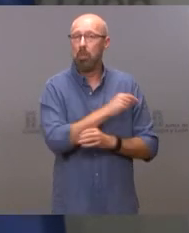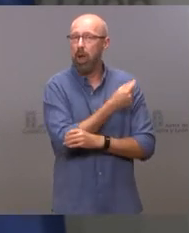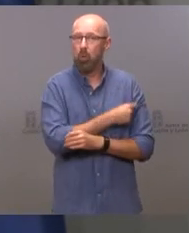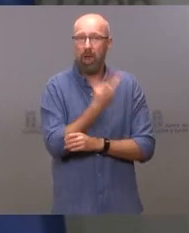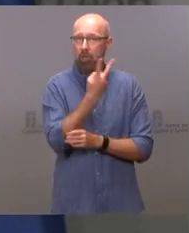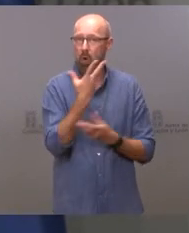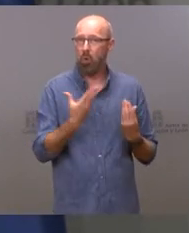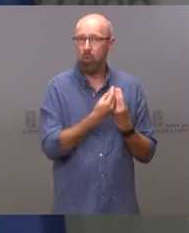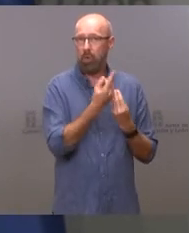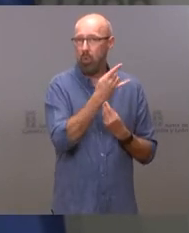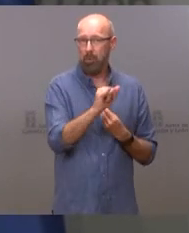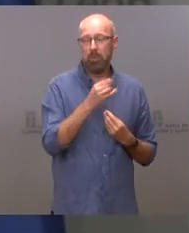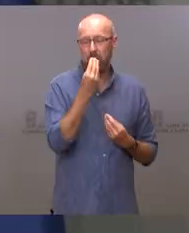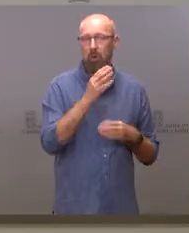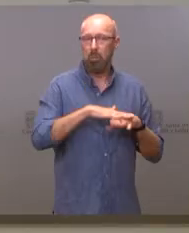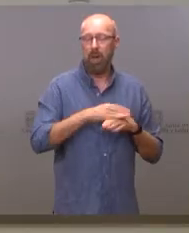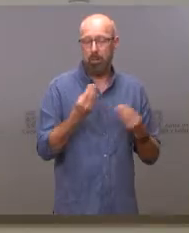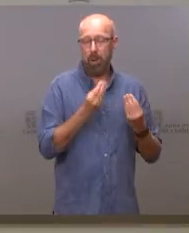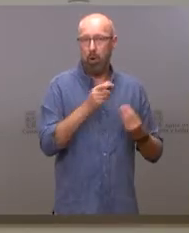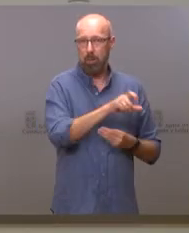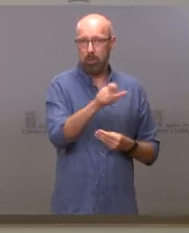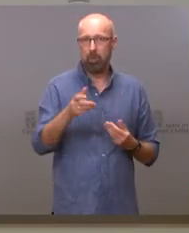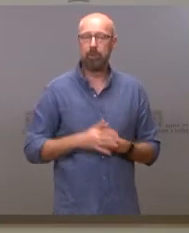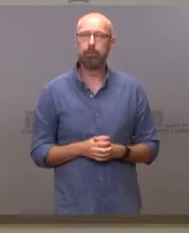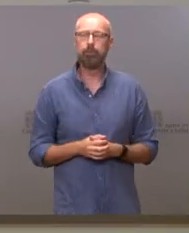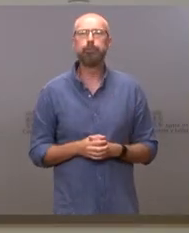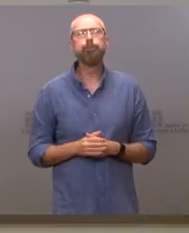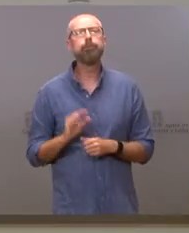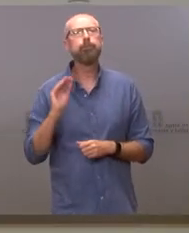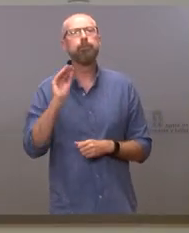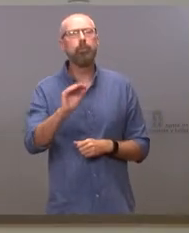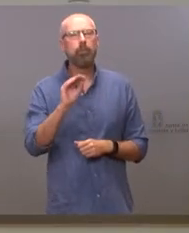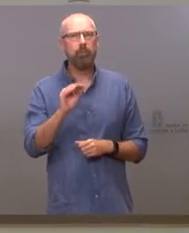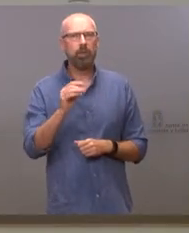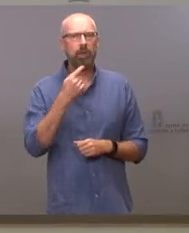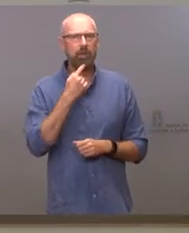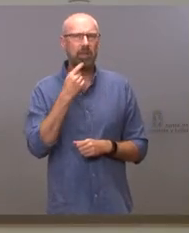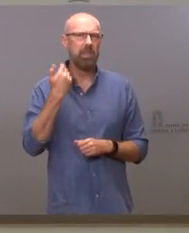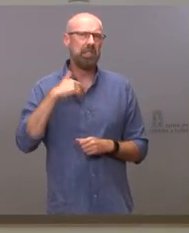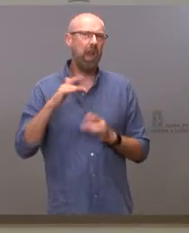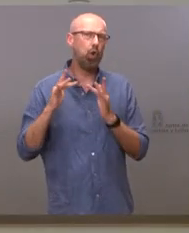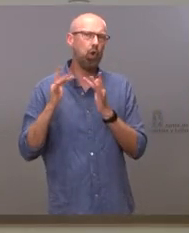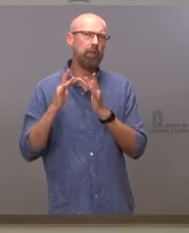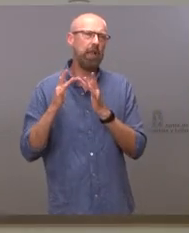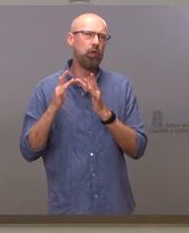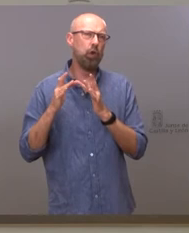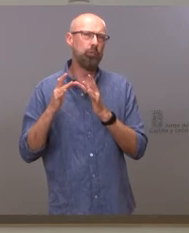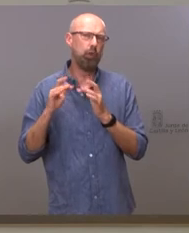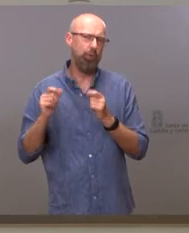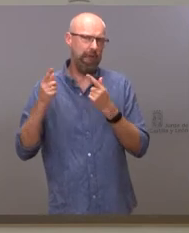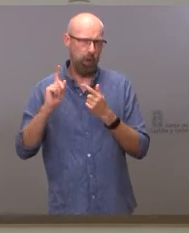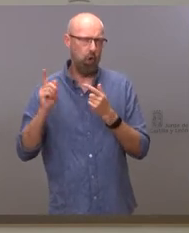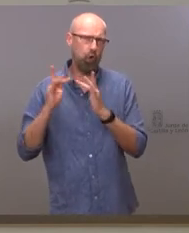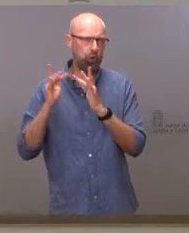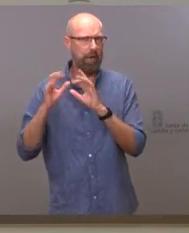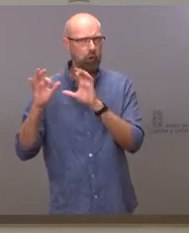de nuestros ciudadanos. Sí, por Ávila ha reconocido que ya se han producido contactos informales con ciudadanos. Me gustaría saber